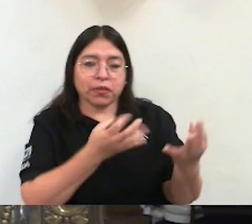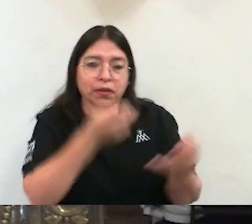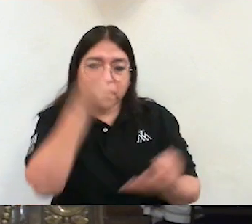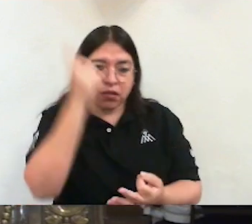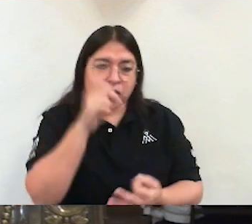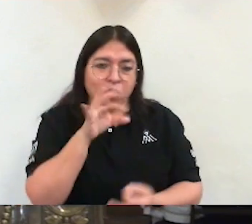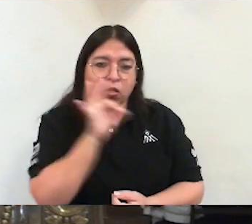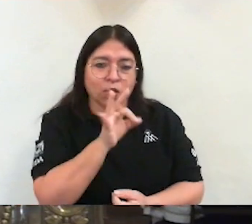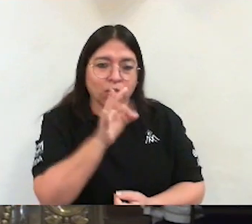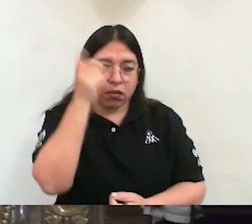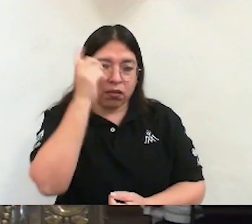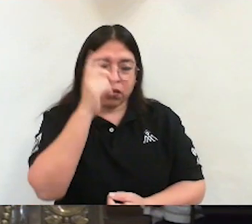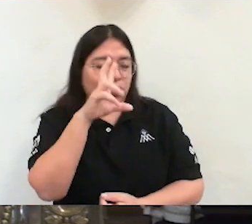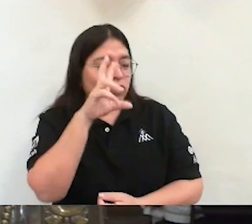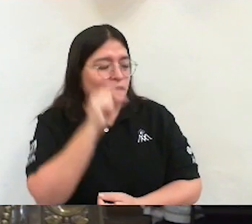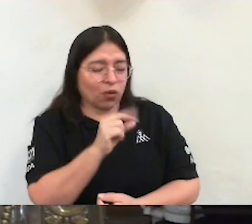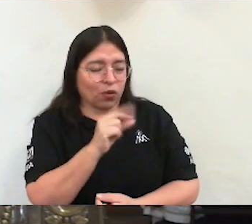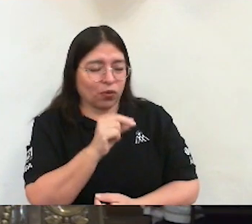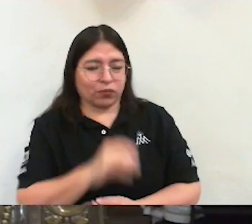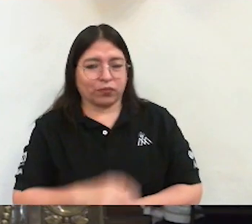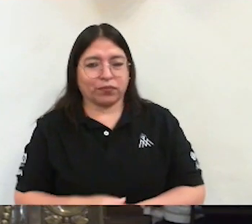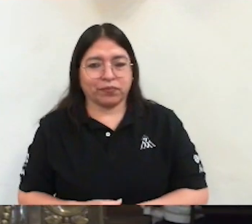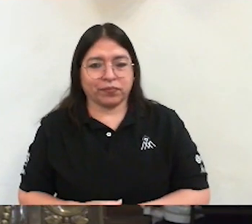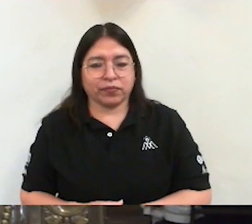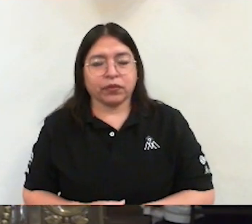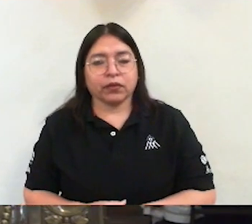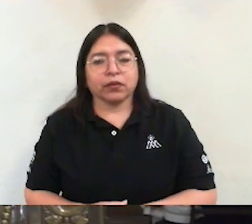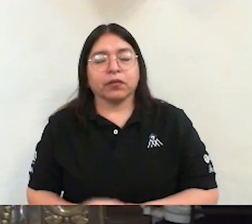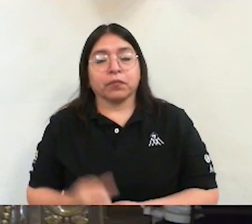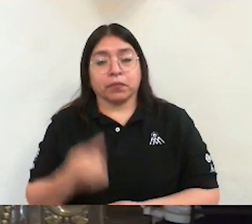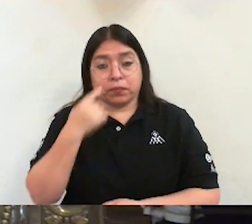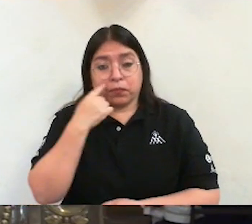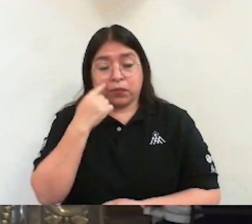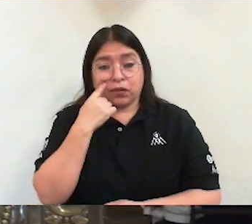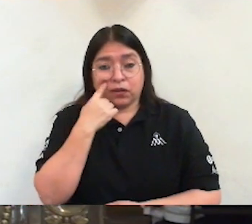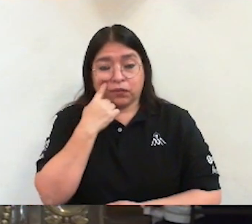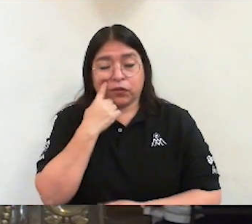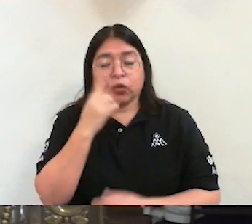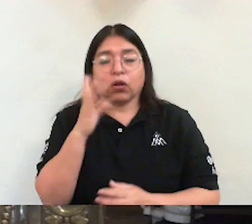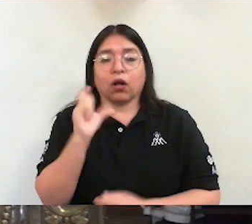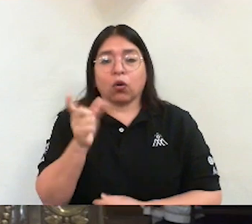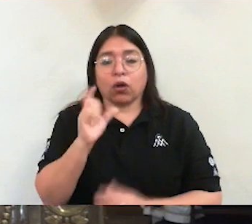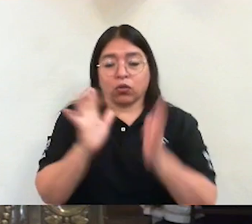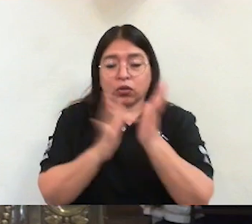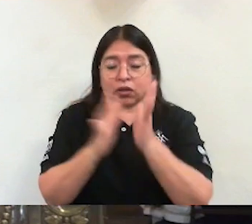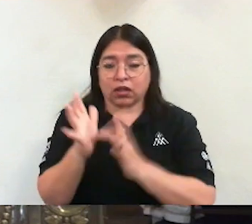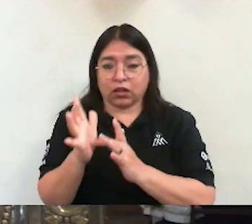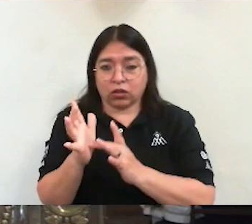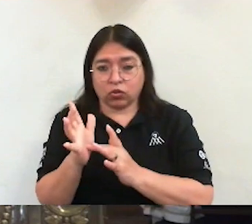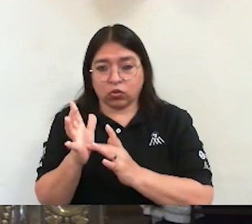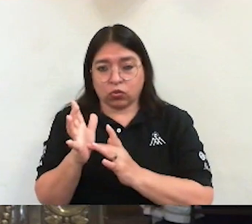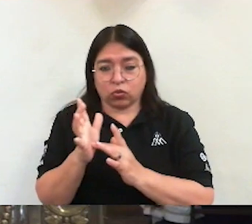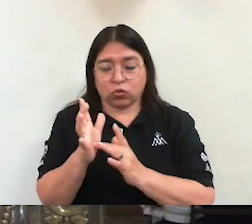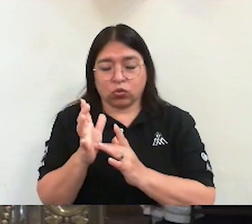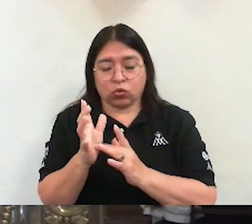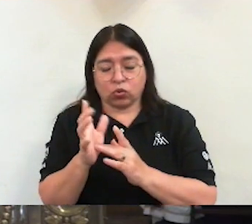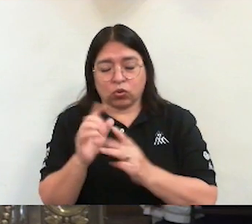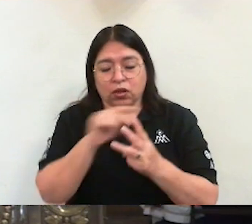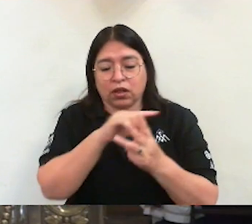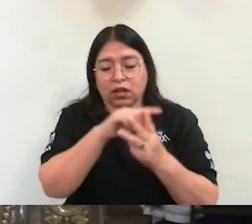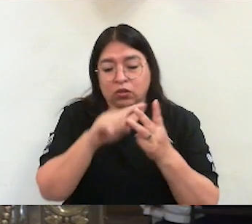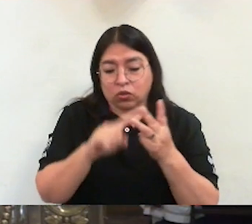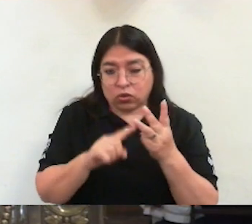evangélico, después de relatar las tentaciones, que el diablo se retiró por un